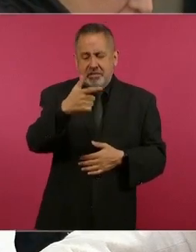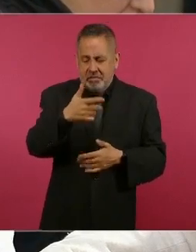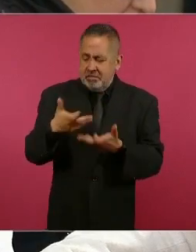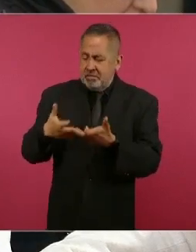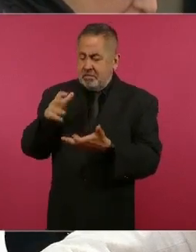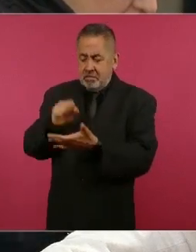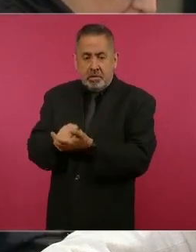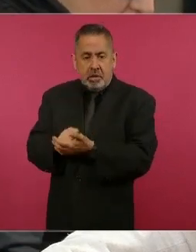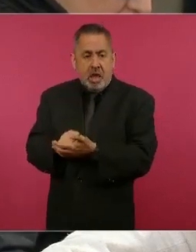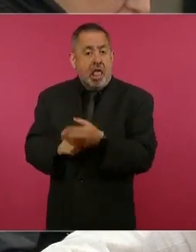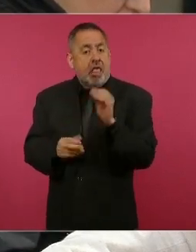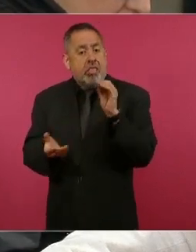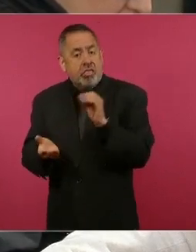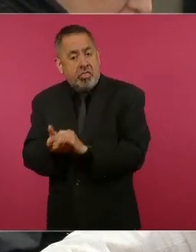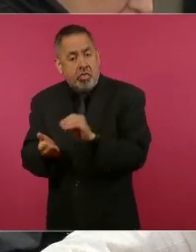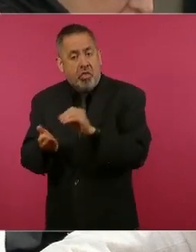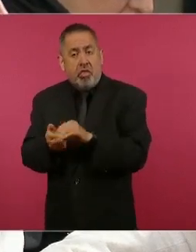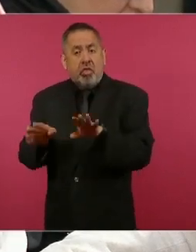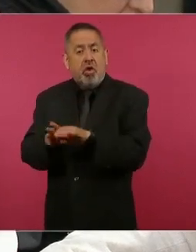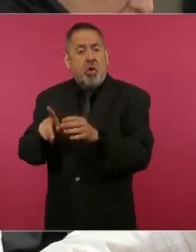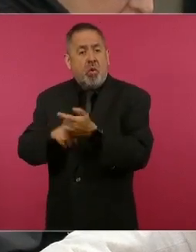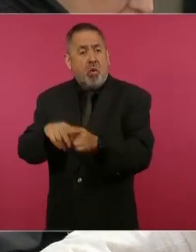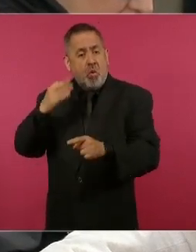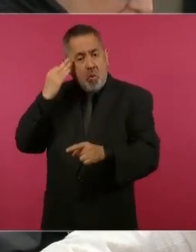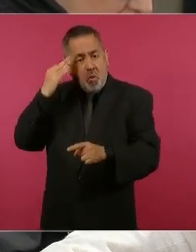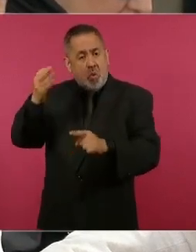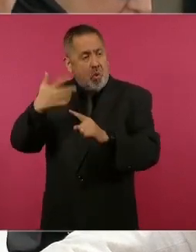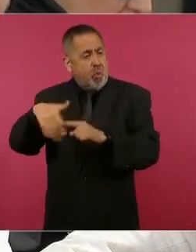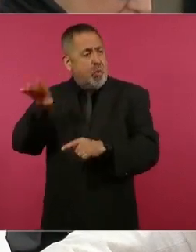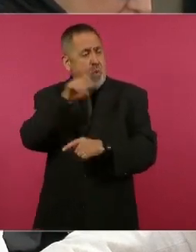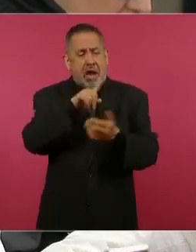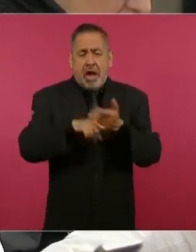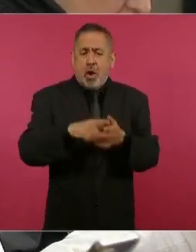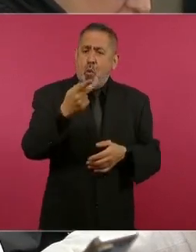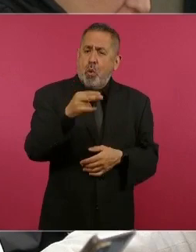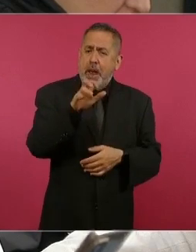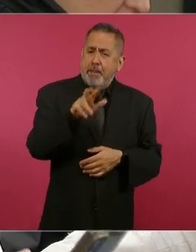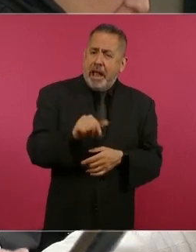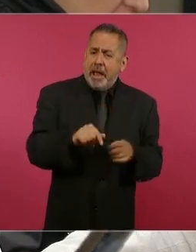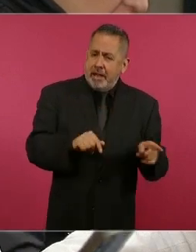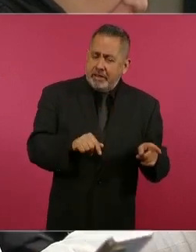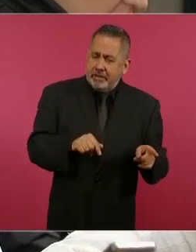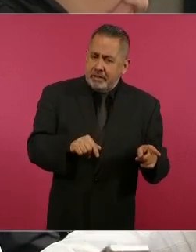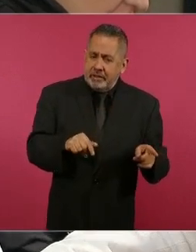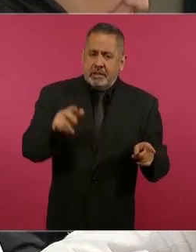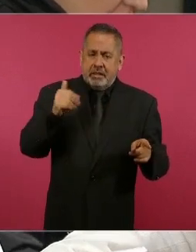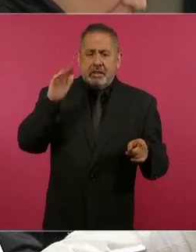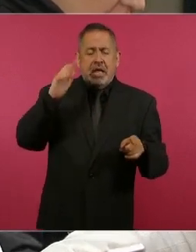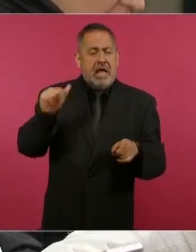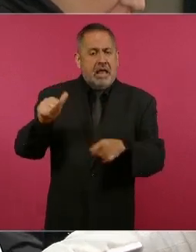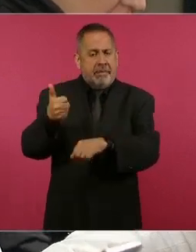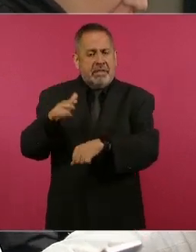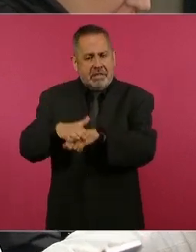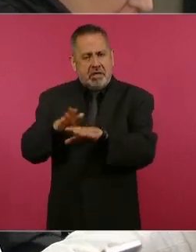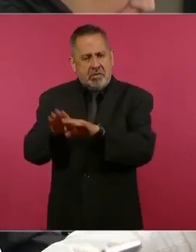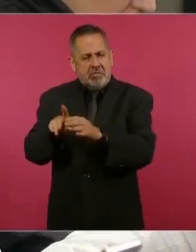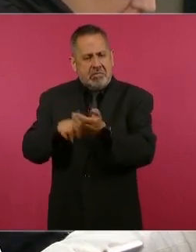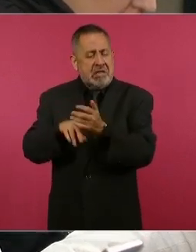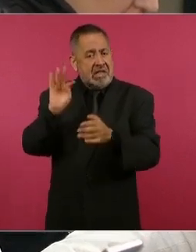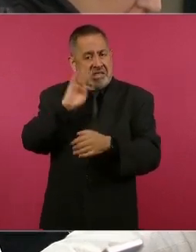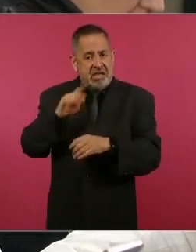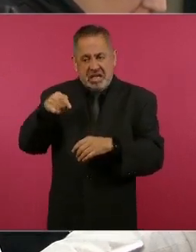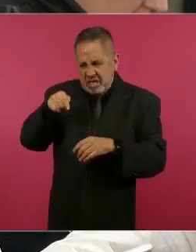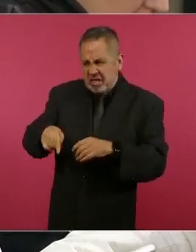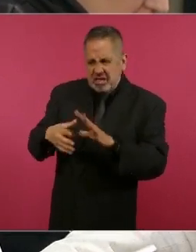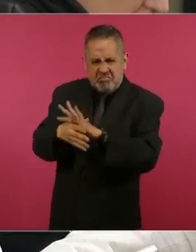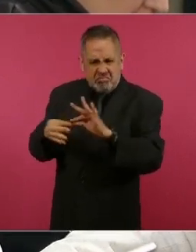persisten condiciones similares a las del ciervo de la gleba. En su administración cree que se profundizó